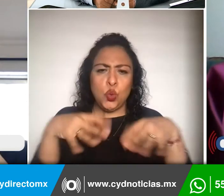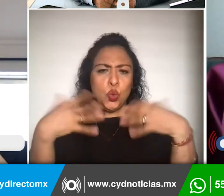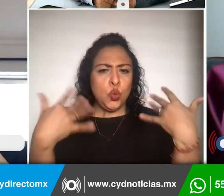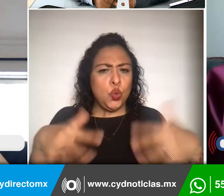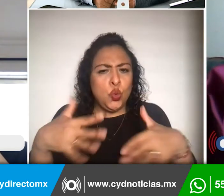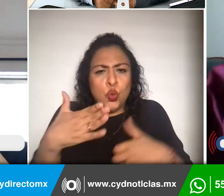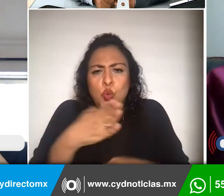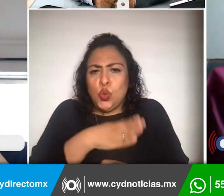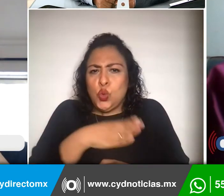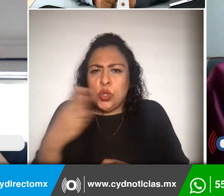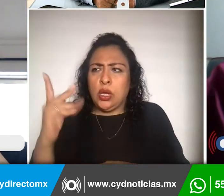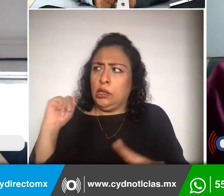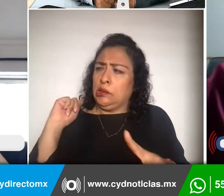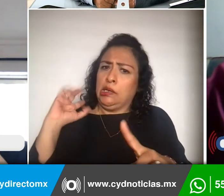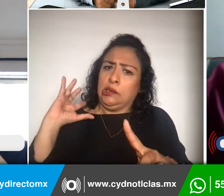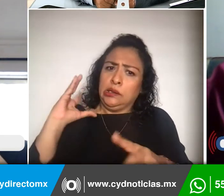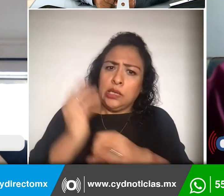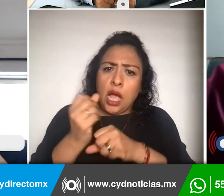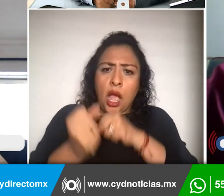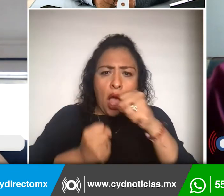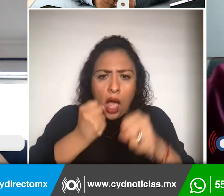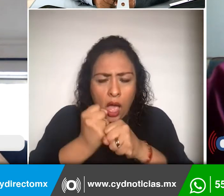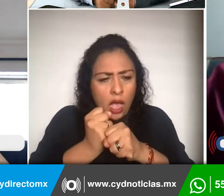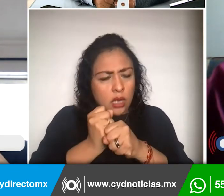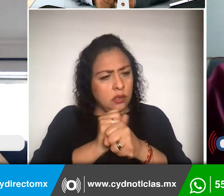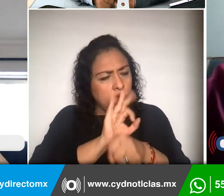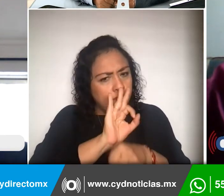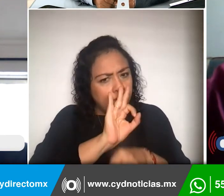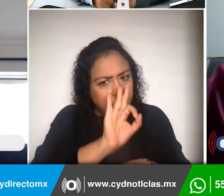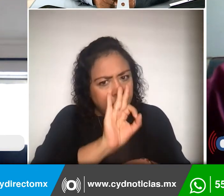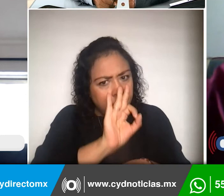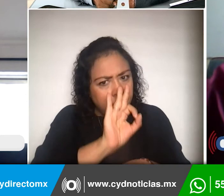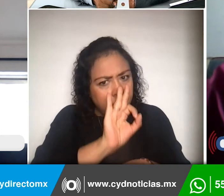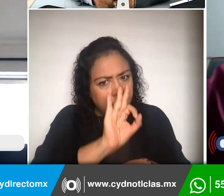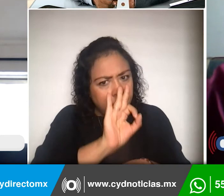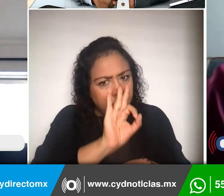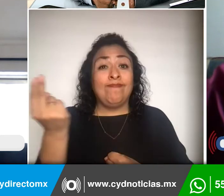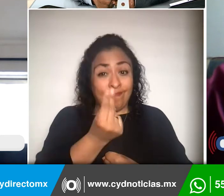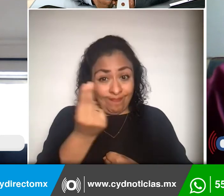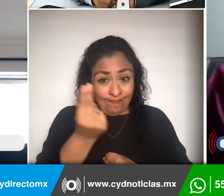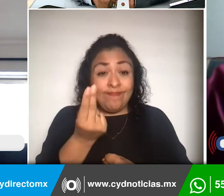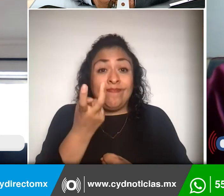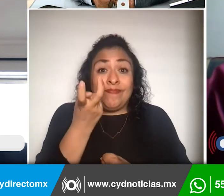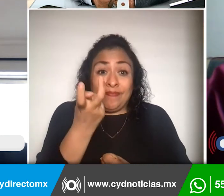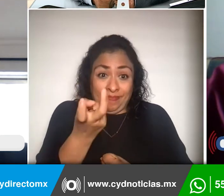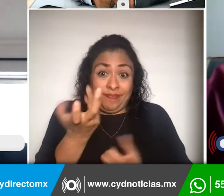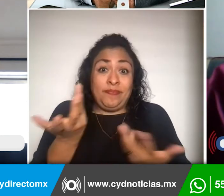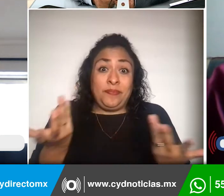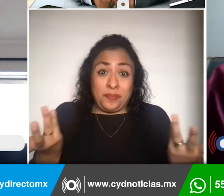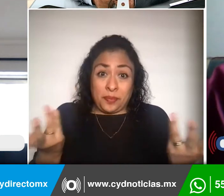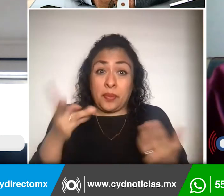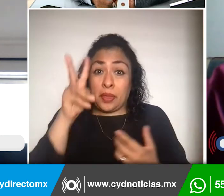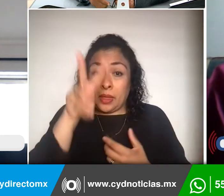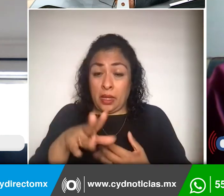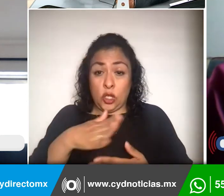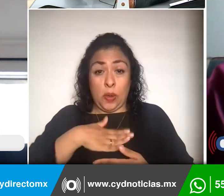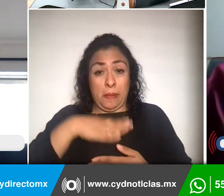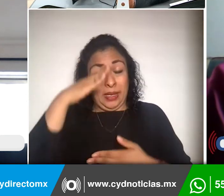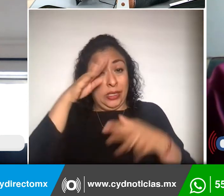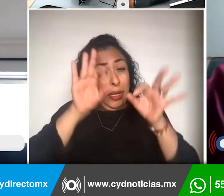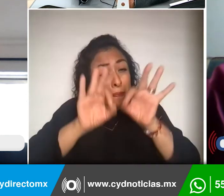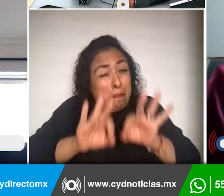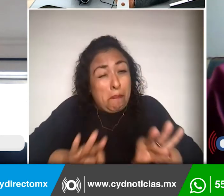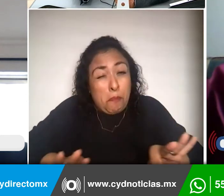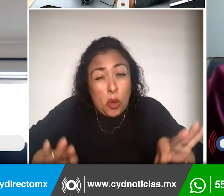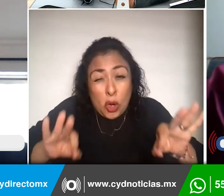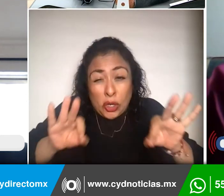durante tantos años, y que hoy más que nunca requiere, pues esto, como a mí me parece fundamental, que estos no grandes donativos,